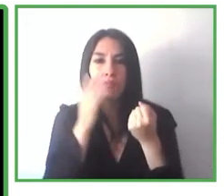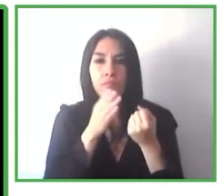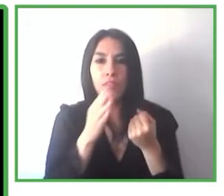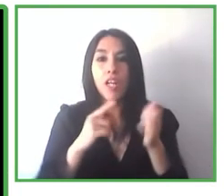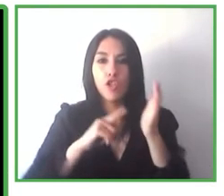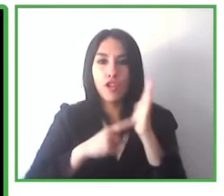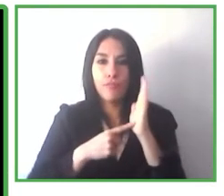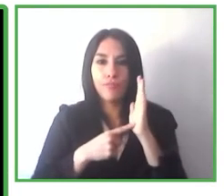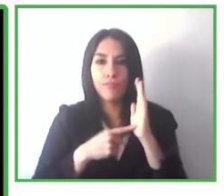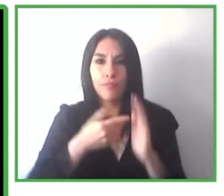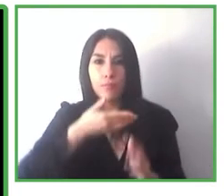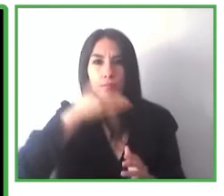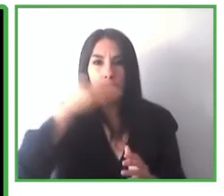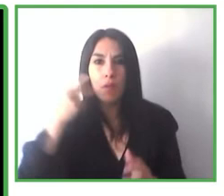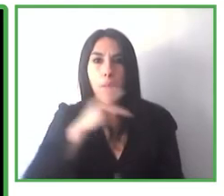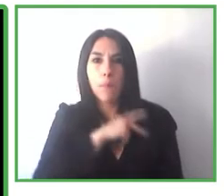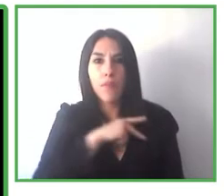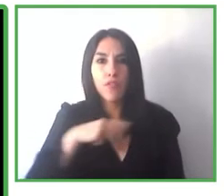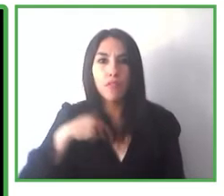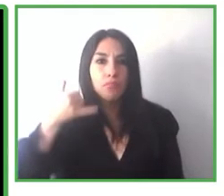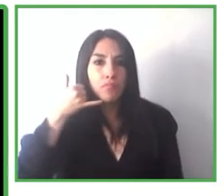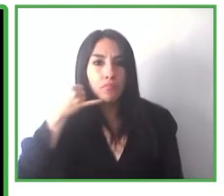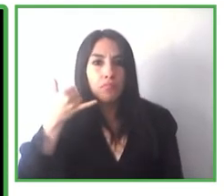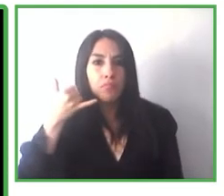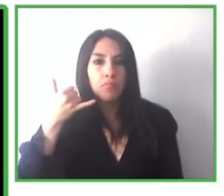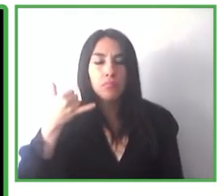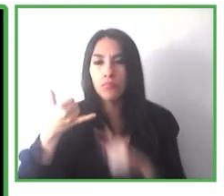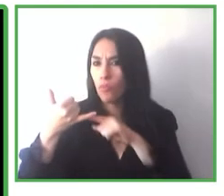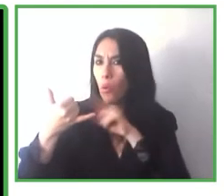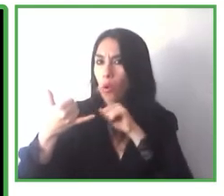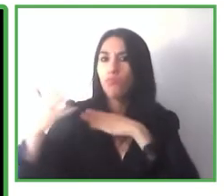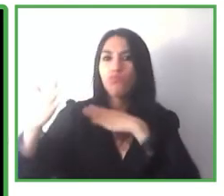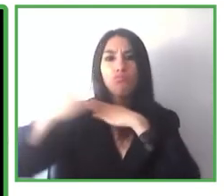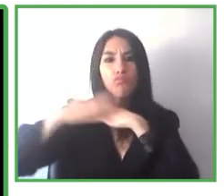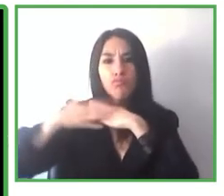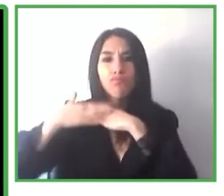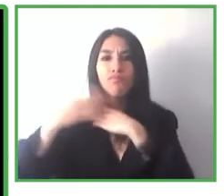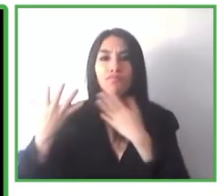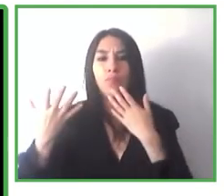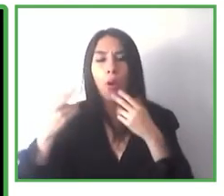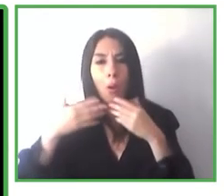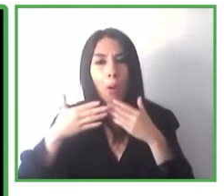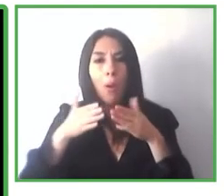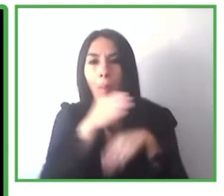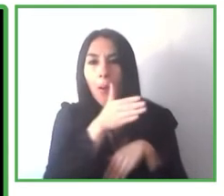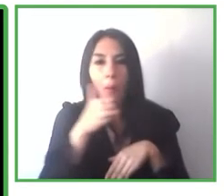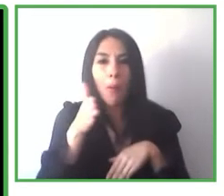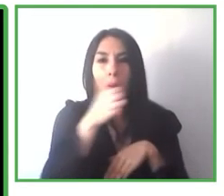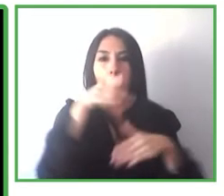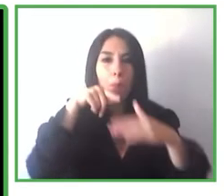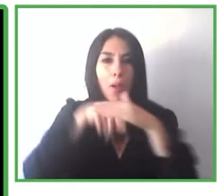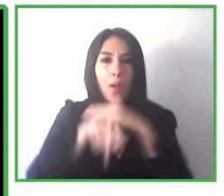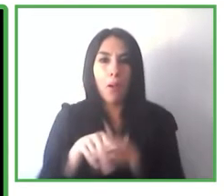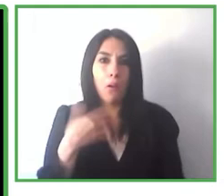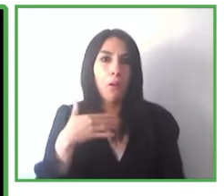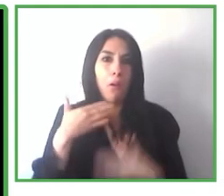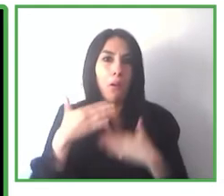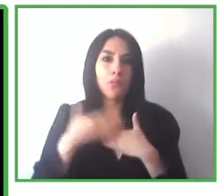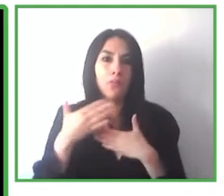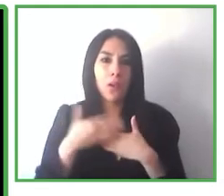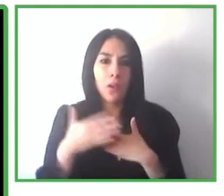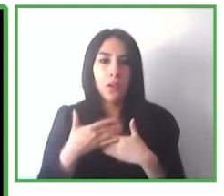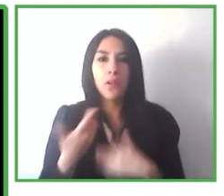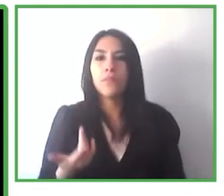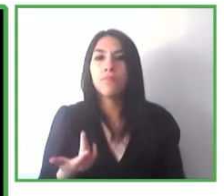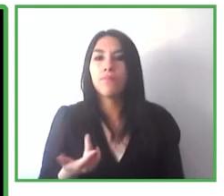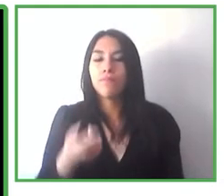accesible nuestro objetivo ayudar a las personas con discapacidad visual nos introducimos también en encaminamiento podotáctil poniendo un código Navilens en